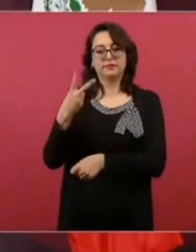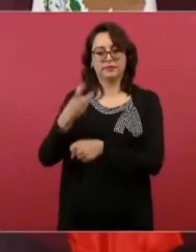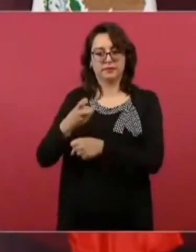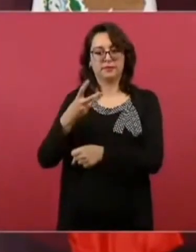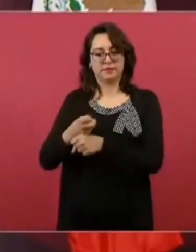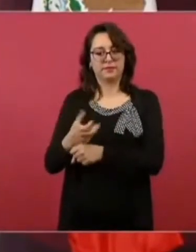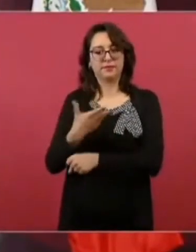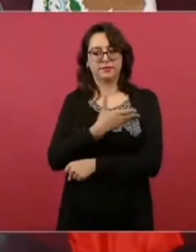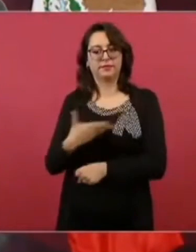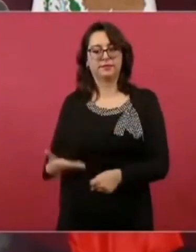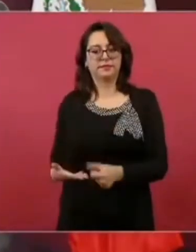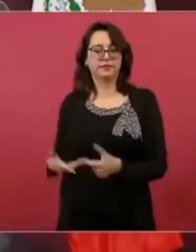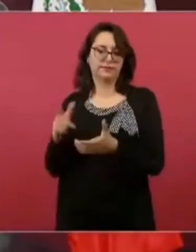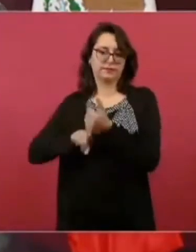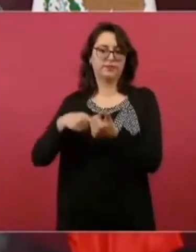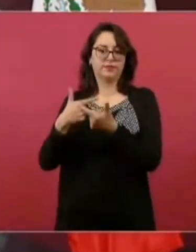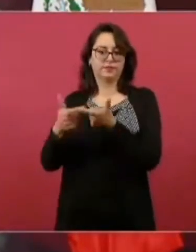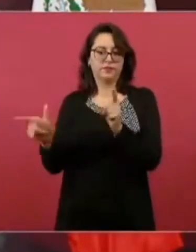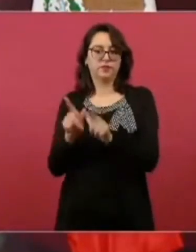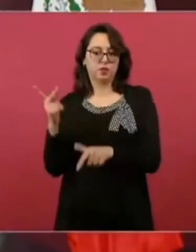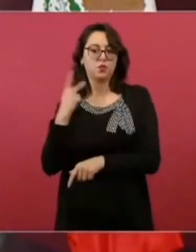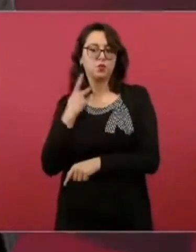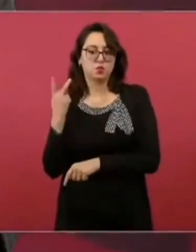Pero, además,